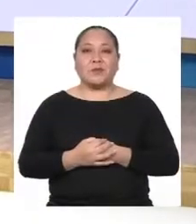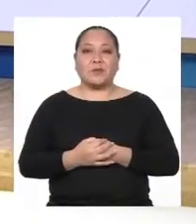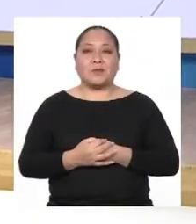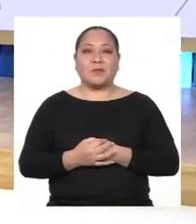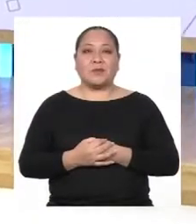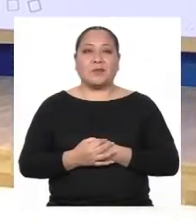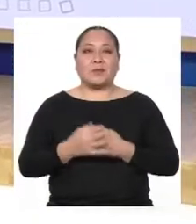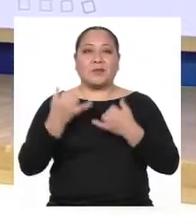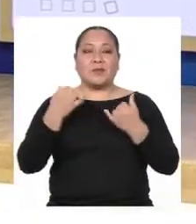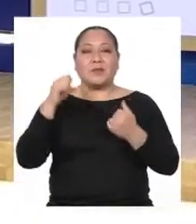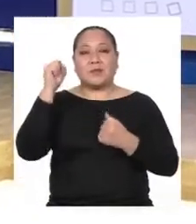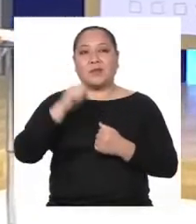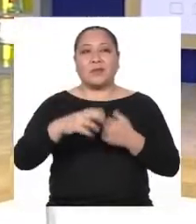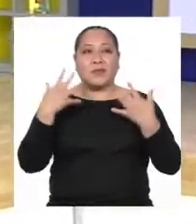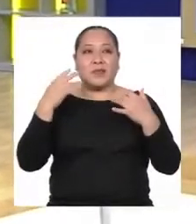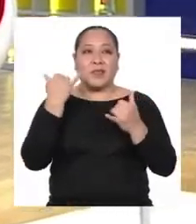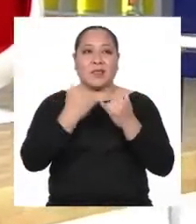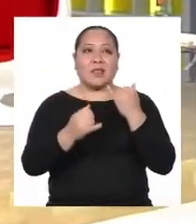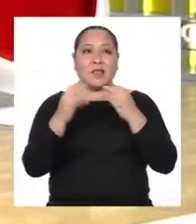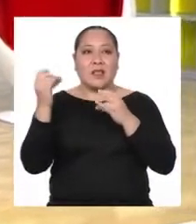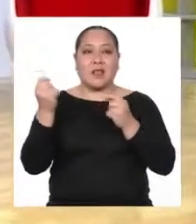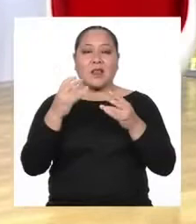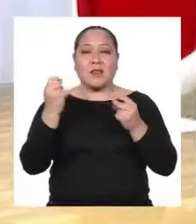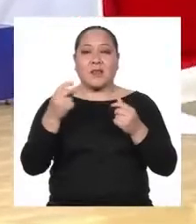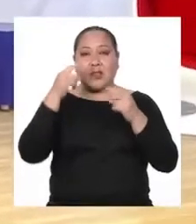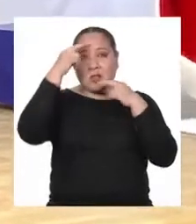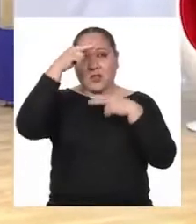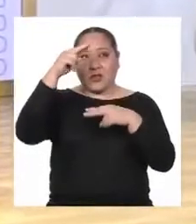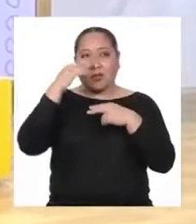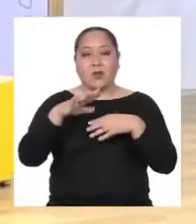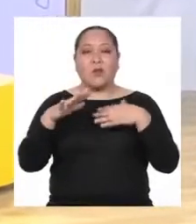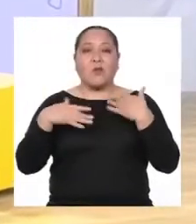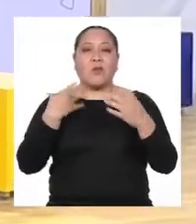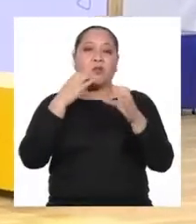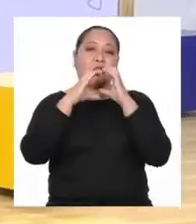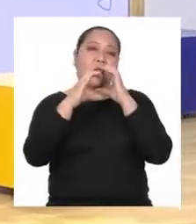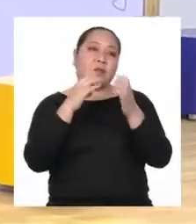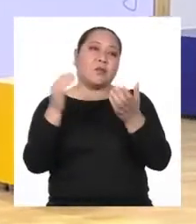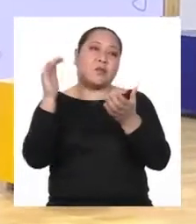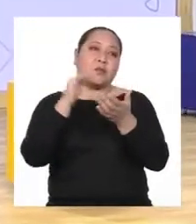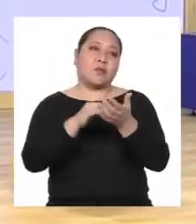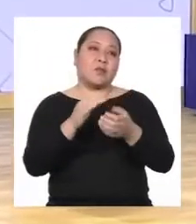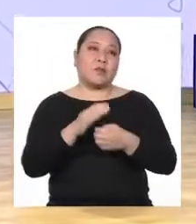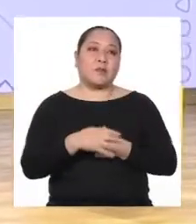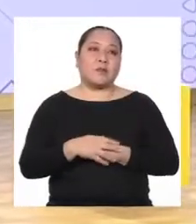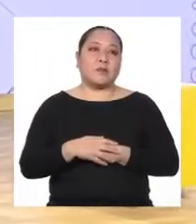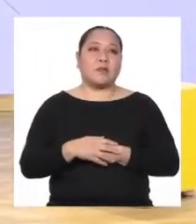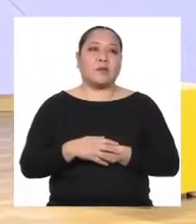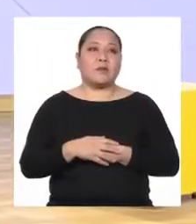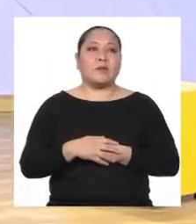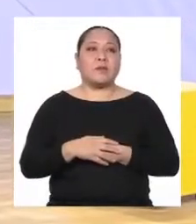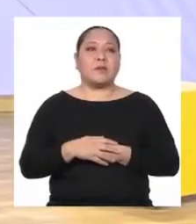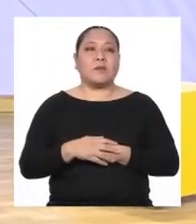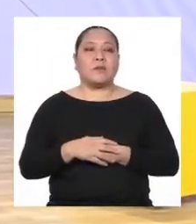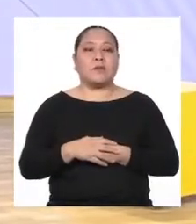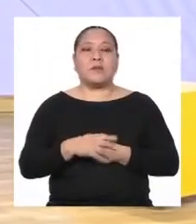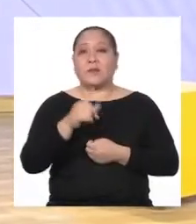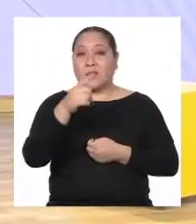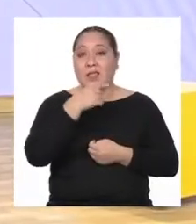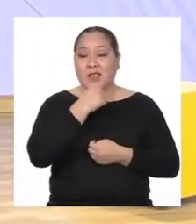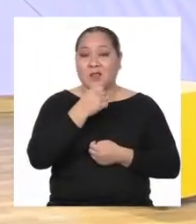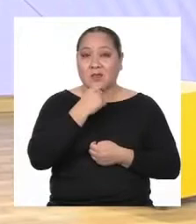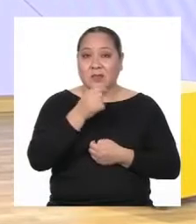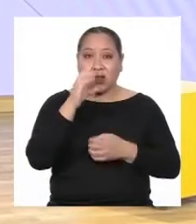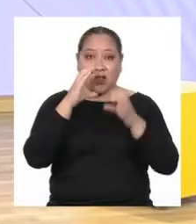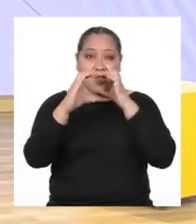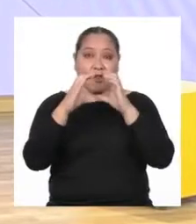Ahora sí, ya terminó el Rappi Noticiero y podemos hablar otra vez ¿Qué les pareció